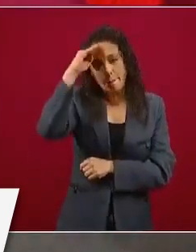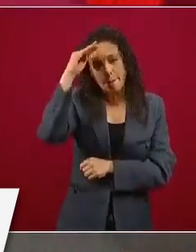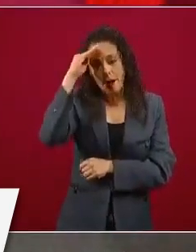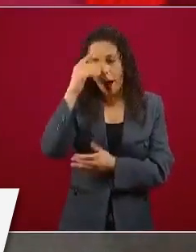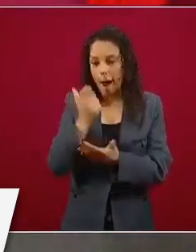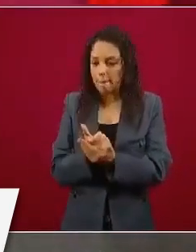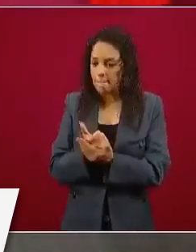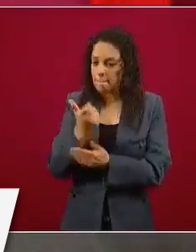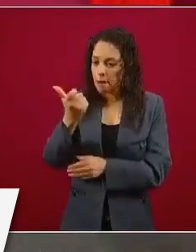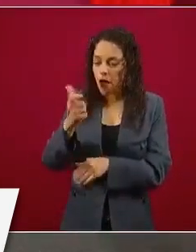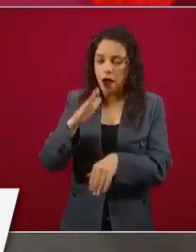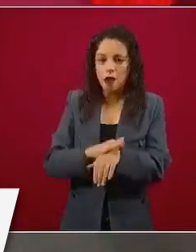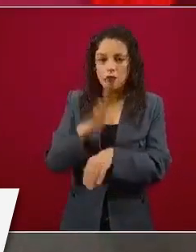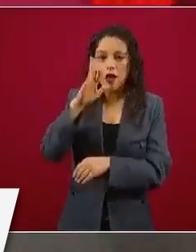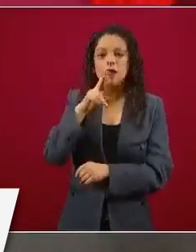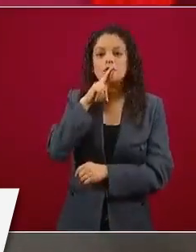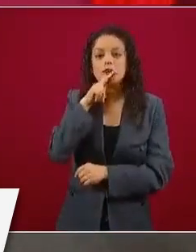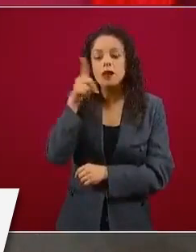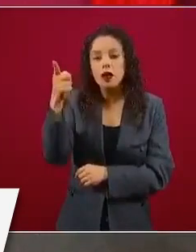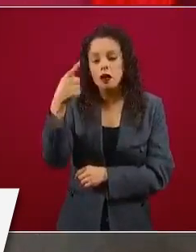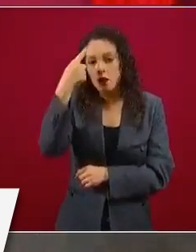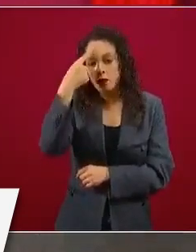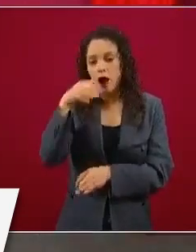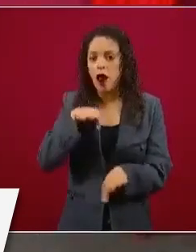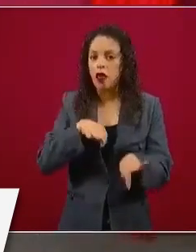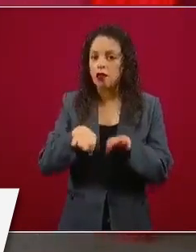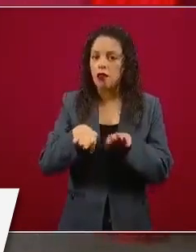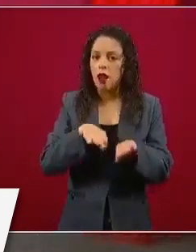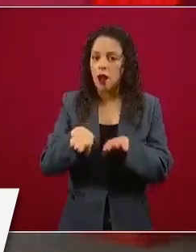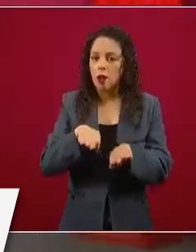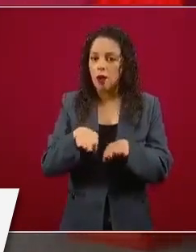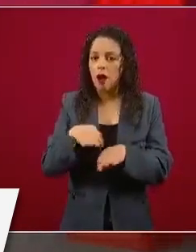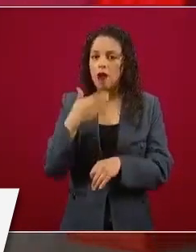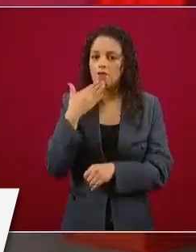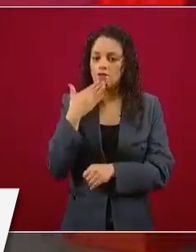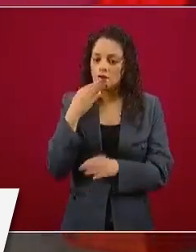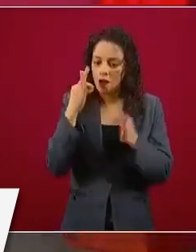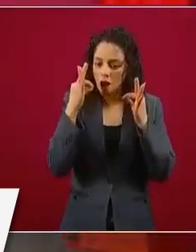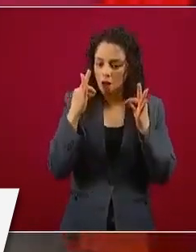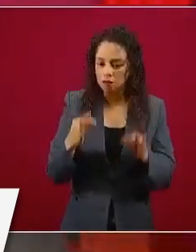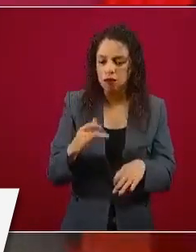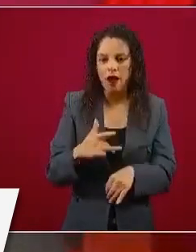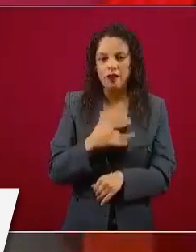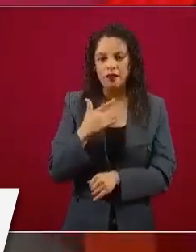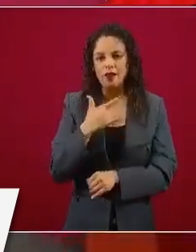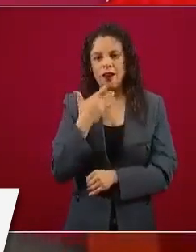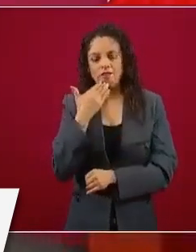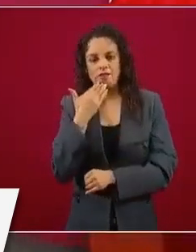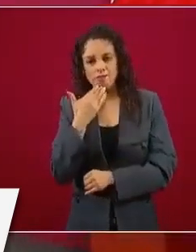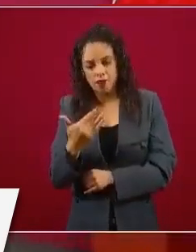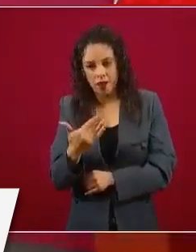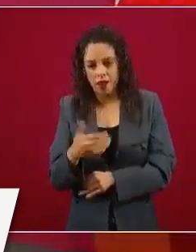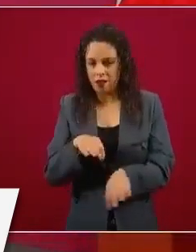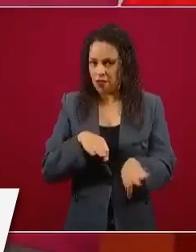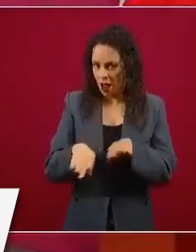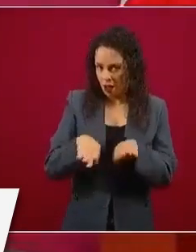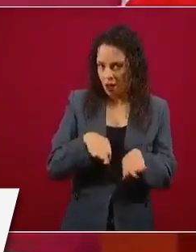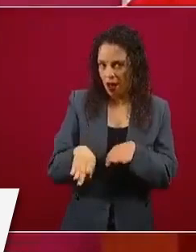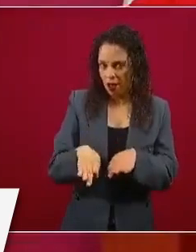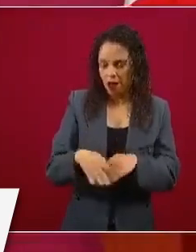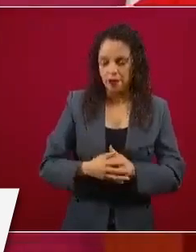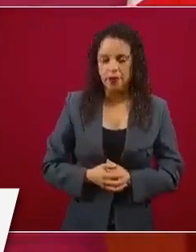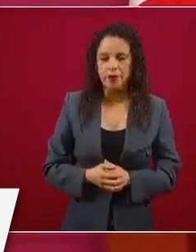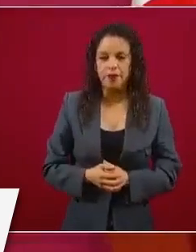las condiciones laborales, que se